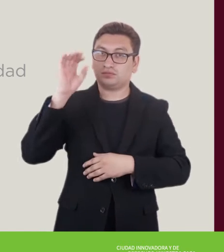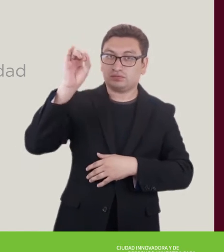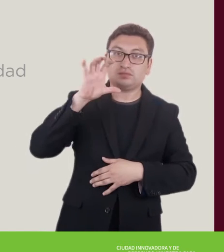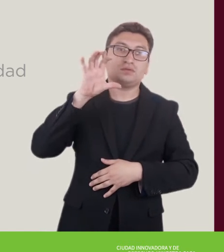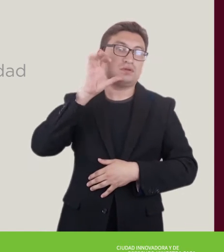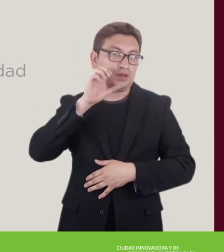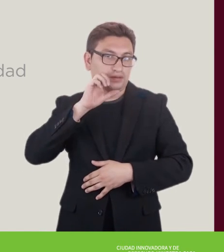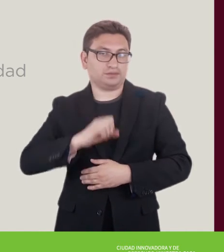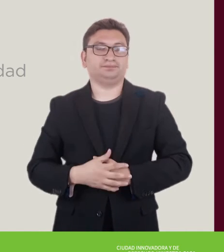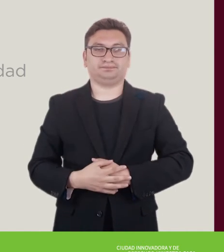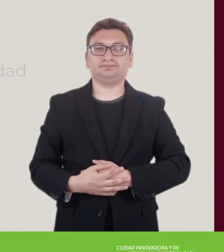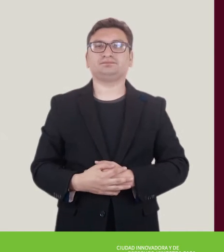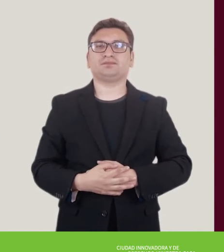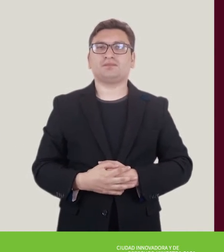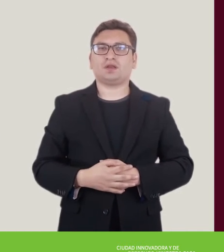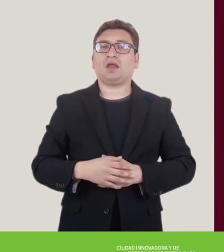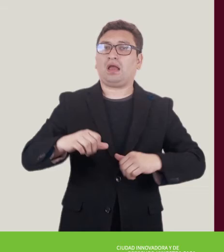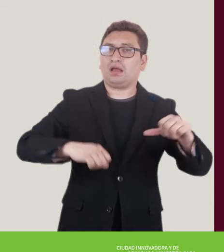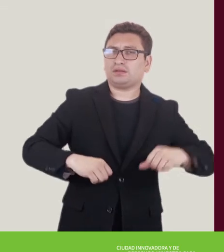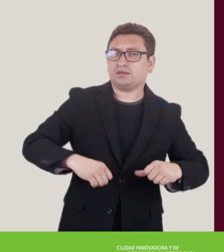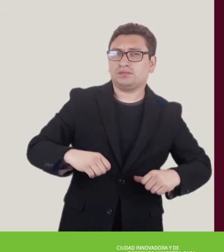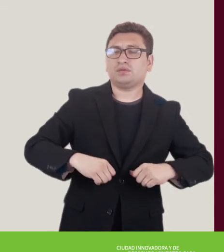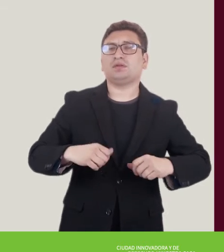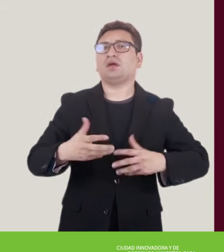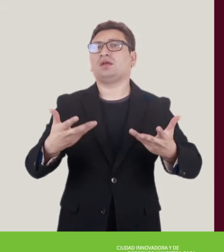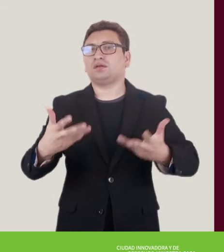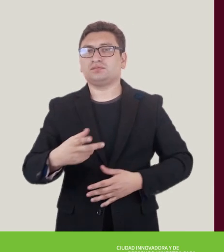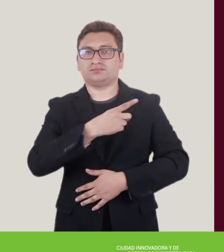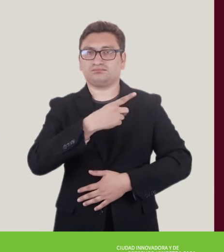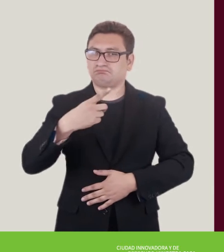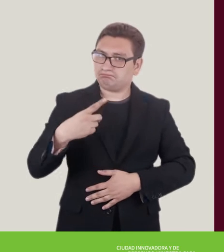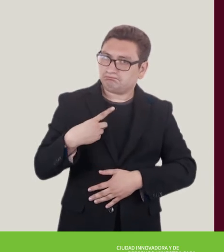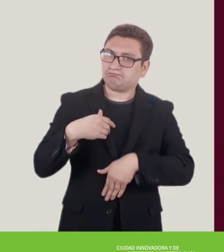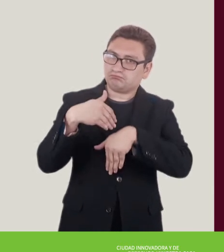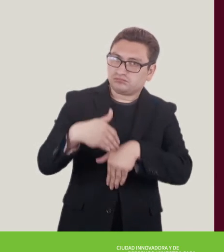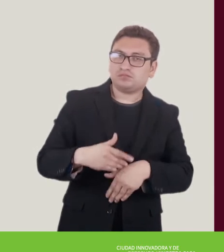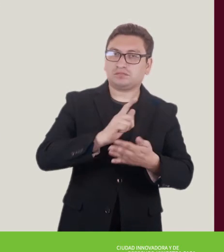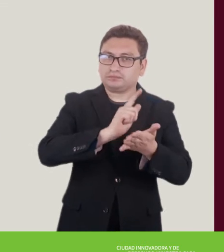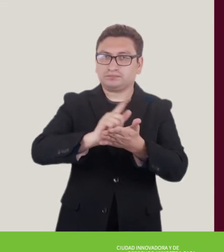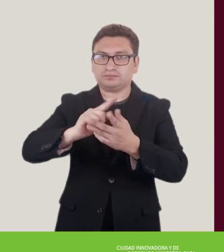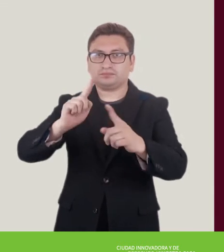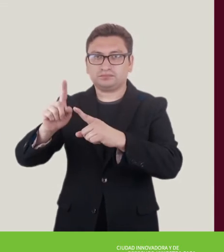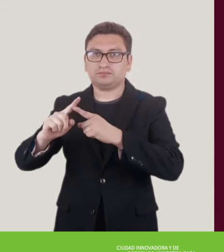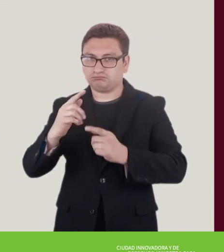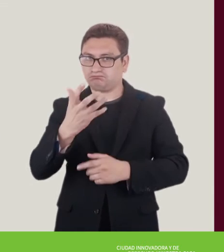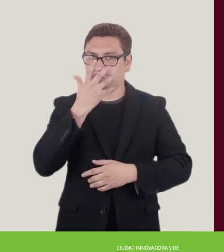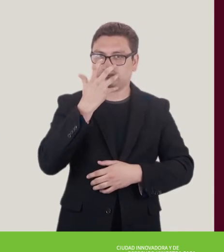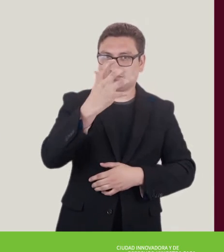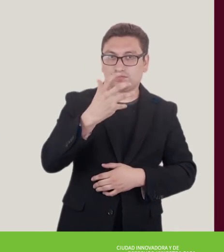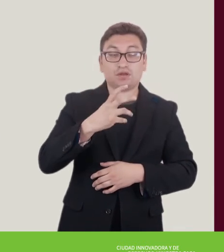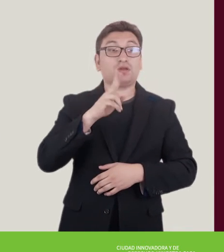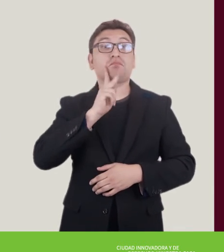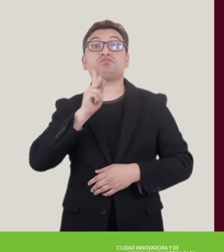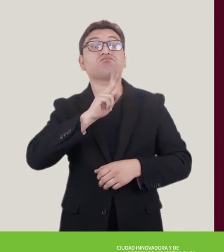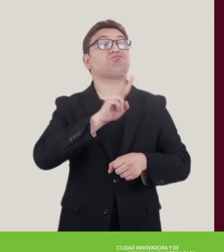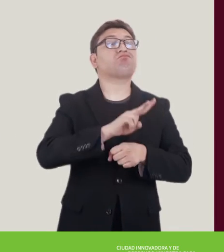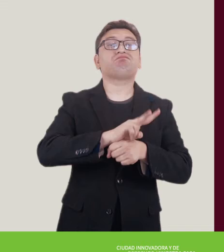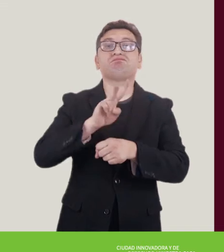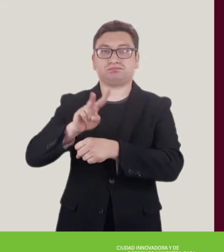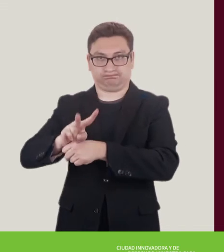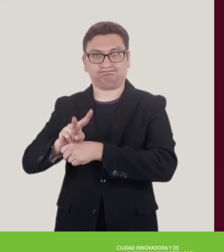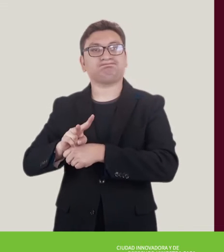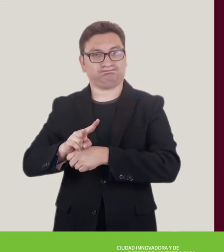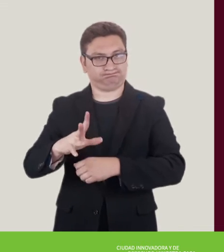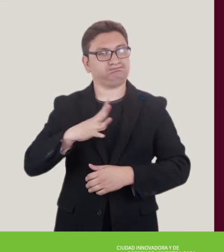la implementación del semáforo naranja. Las actividades del semáforo naranja deberán cumplir con estrictas medidas sanitarias. Se harán verificaciones del